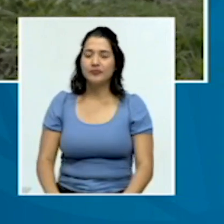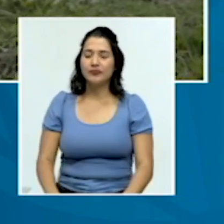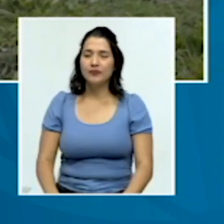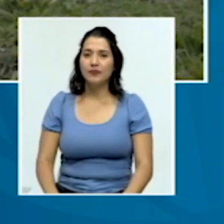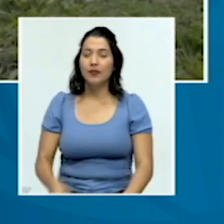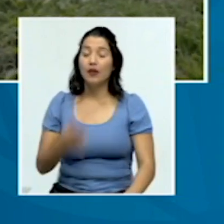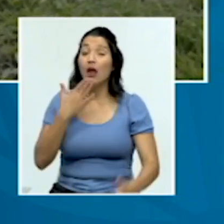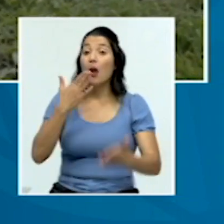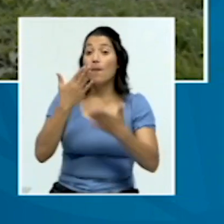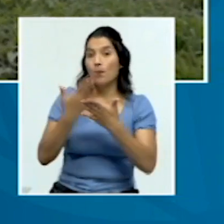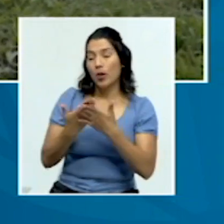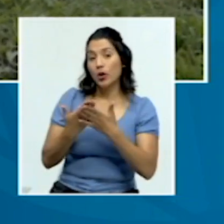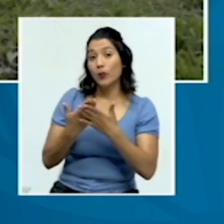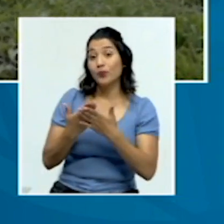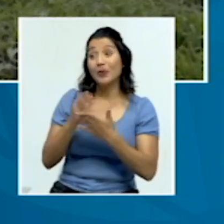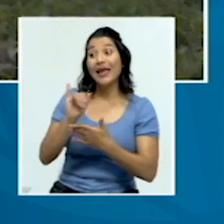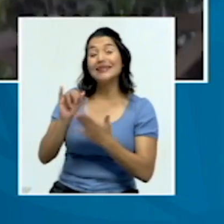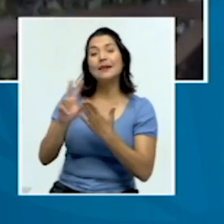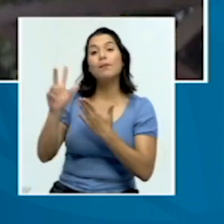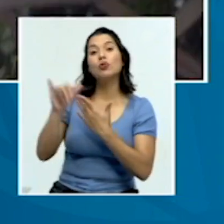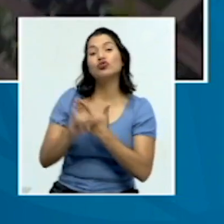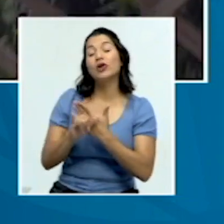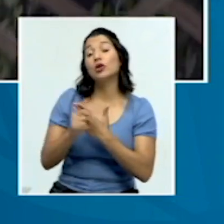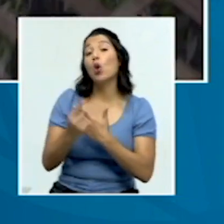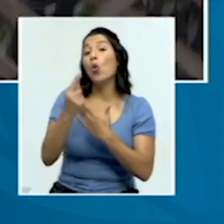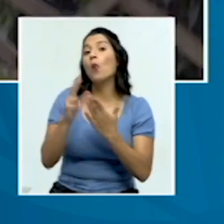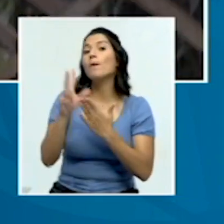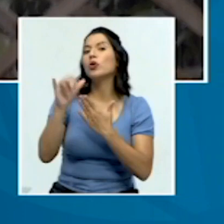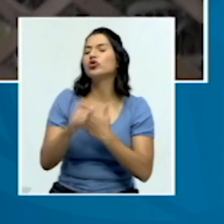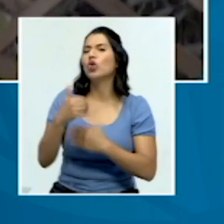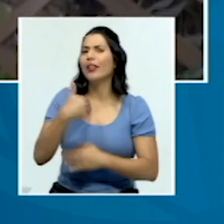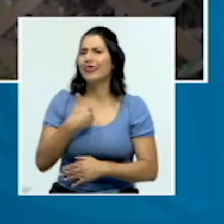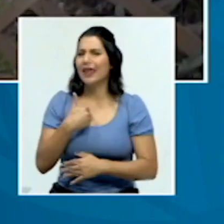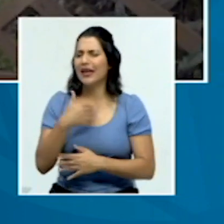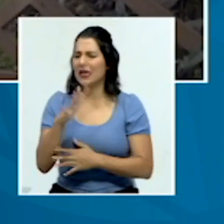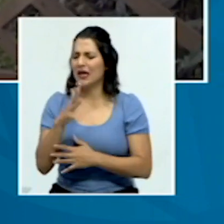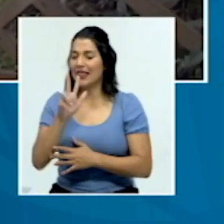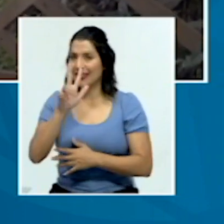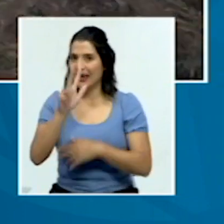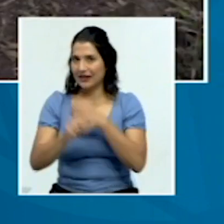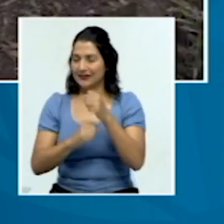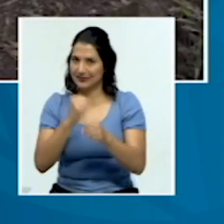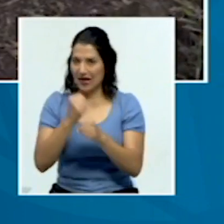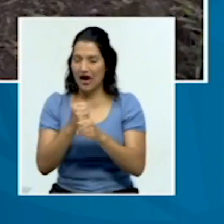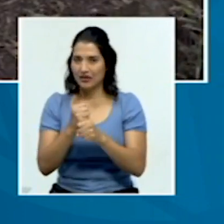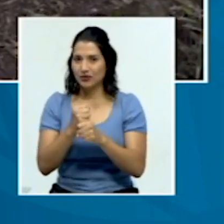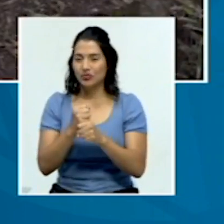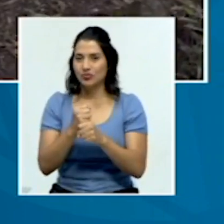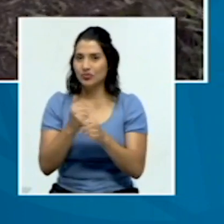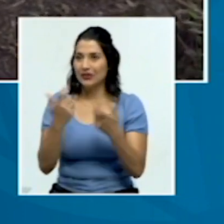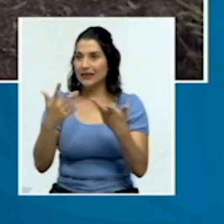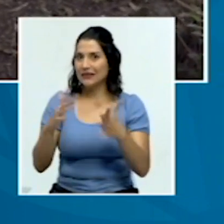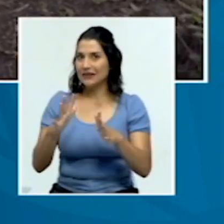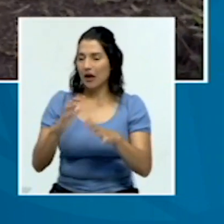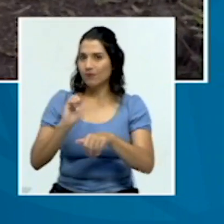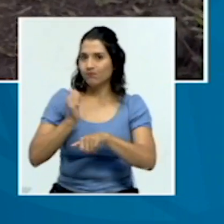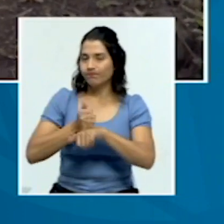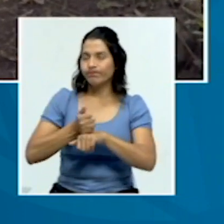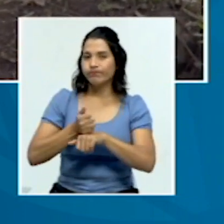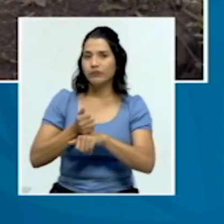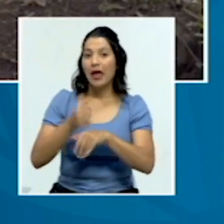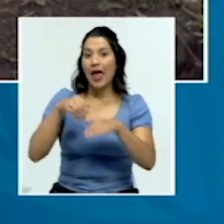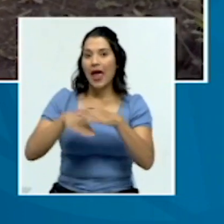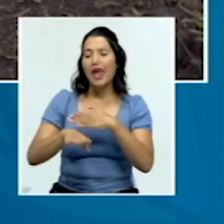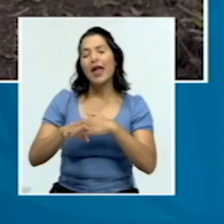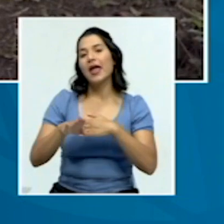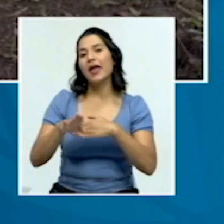Bueno, este proyecto es un proyecto que tiene aproximadamente ya tres años de estar vigente en el marco de la